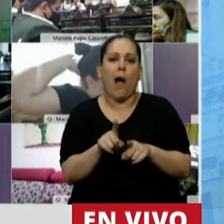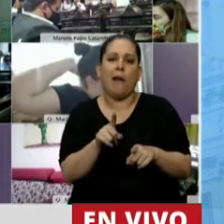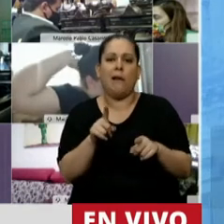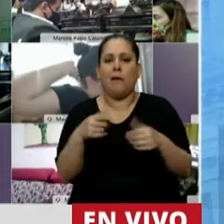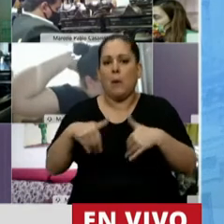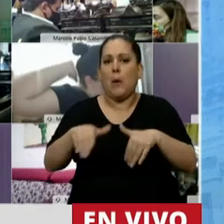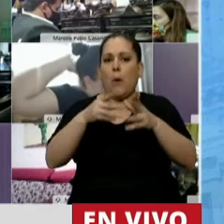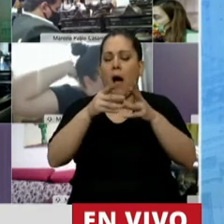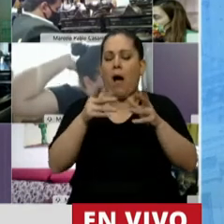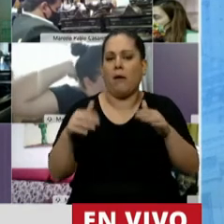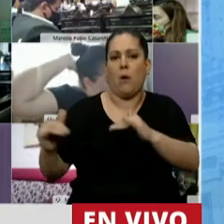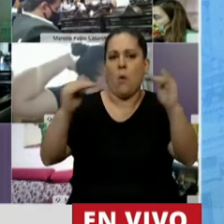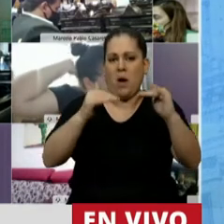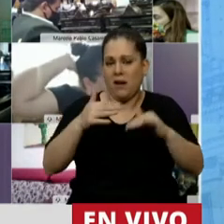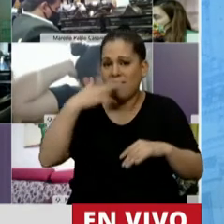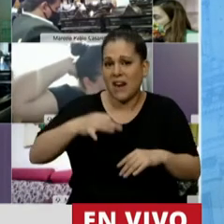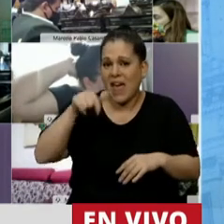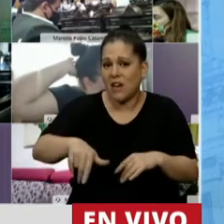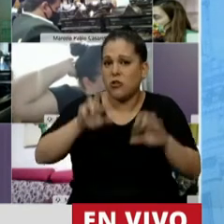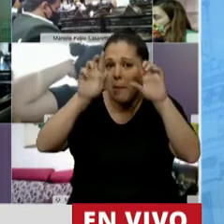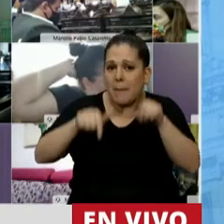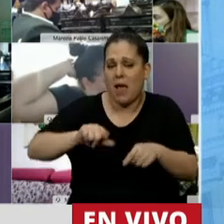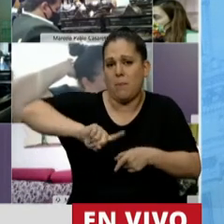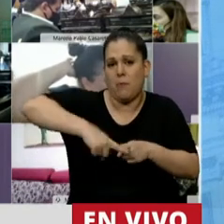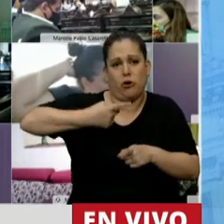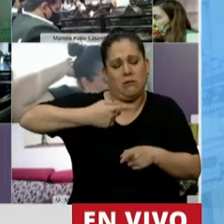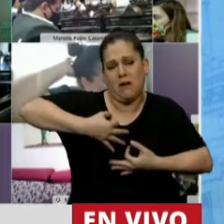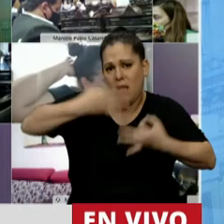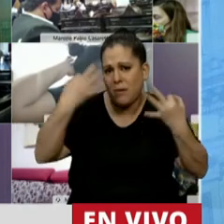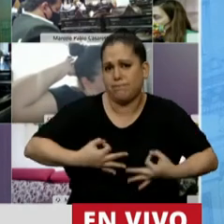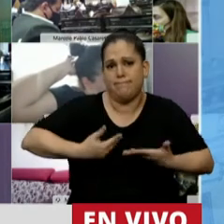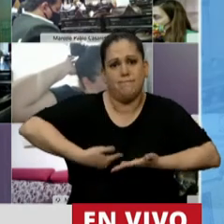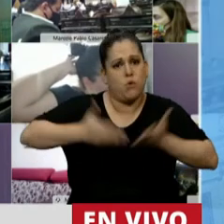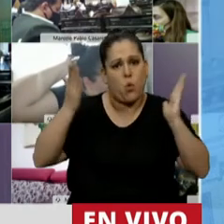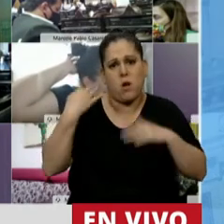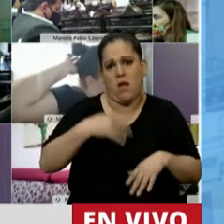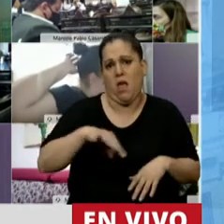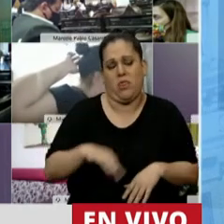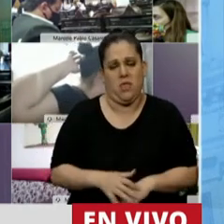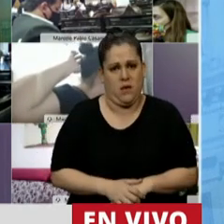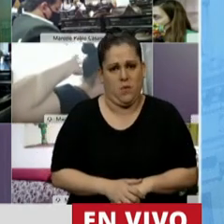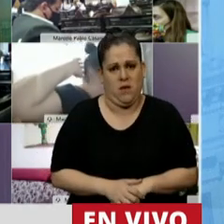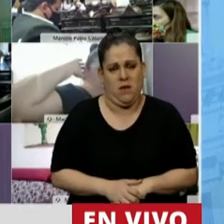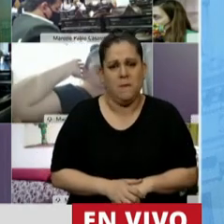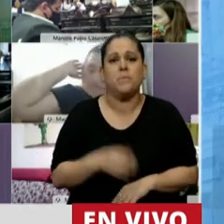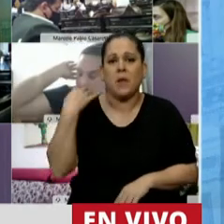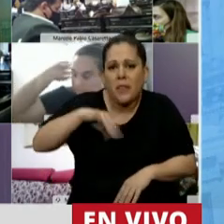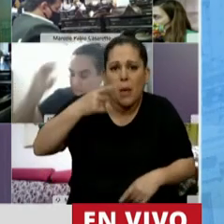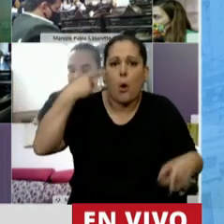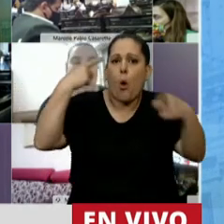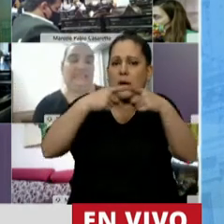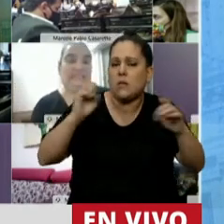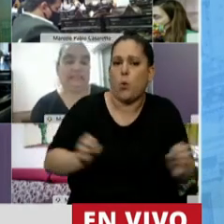derrame. Esto se resuelve con políticas públicas que tienen que tener una orientación